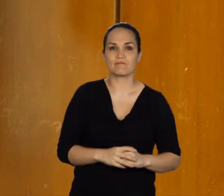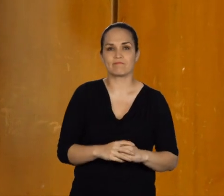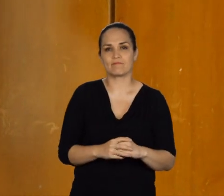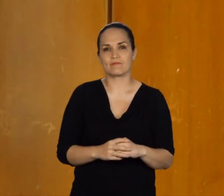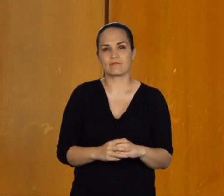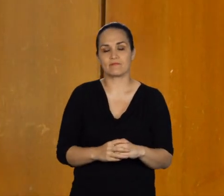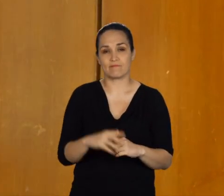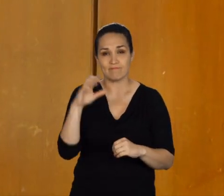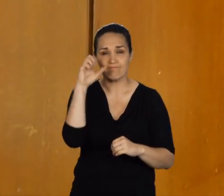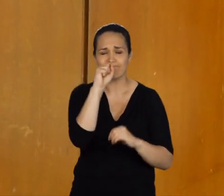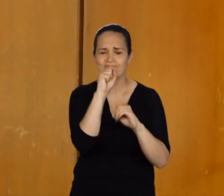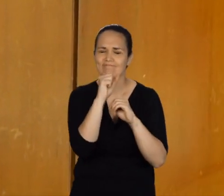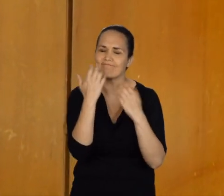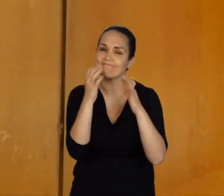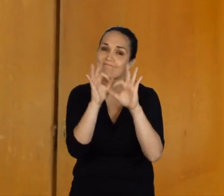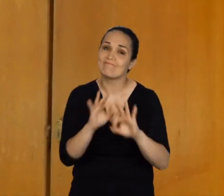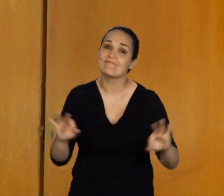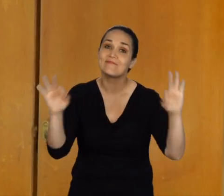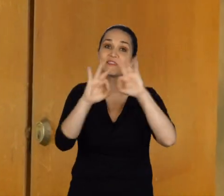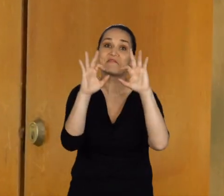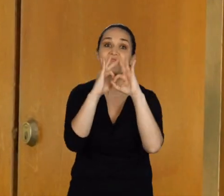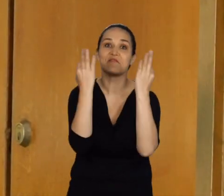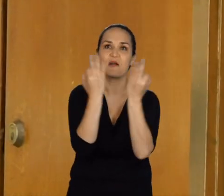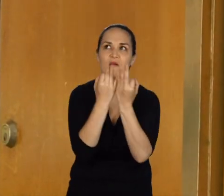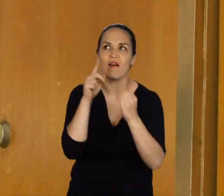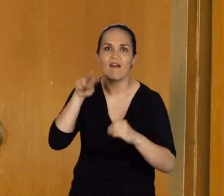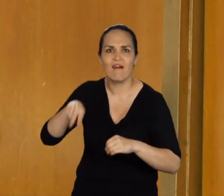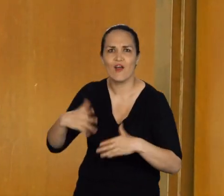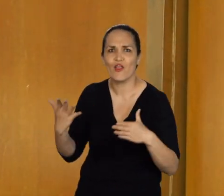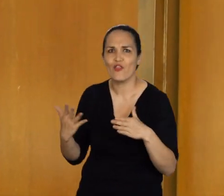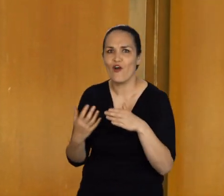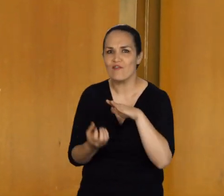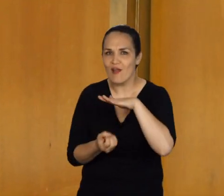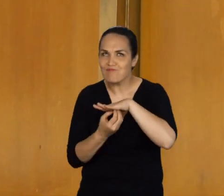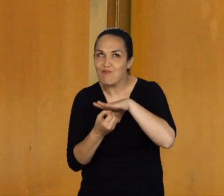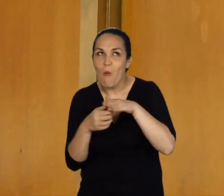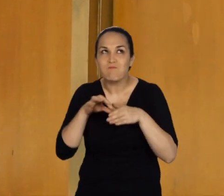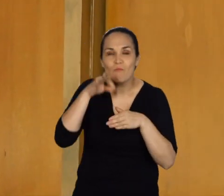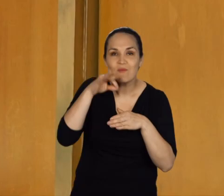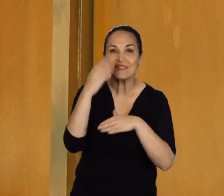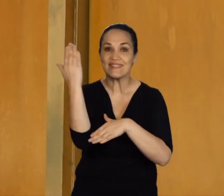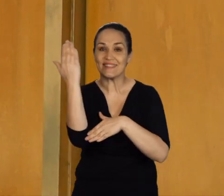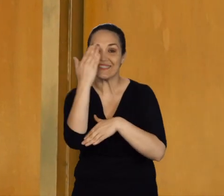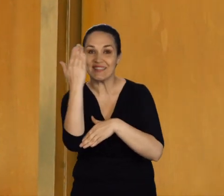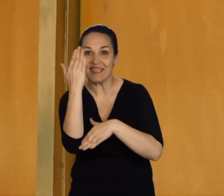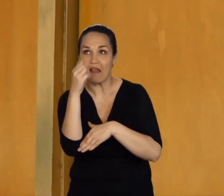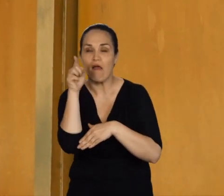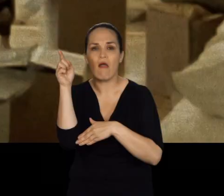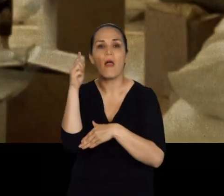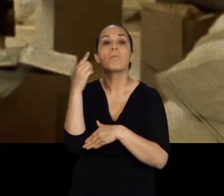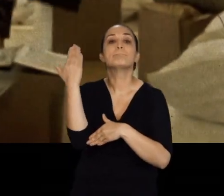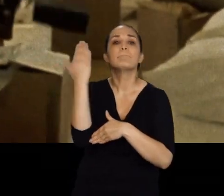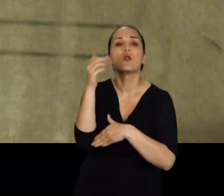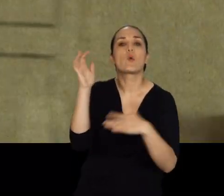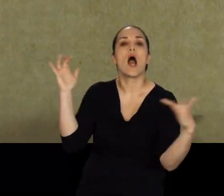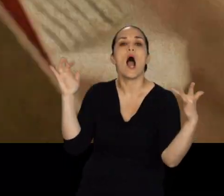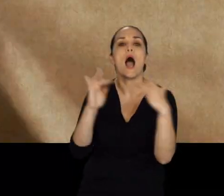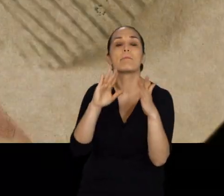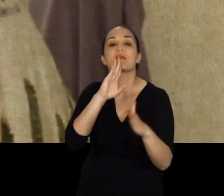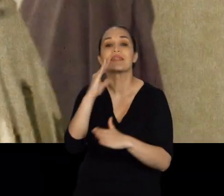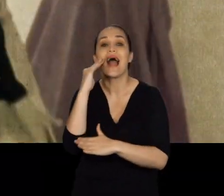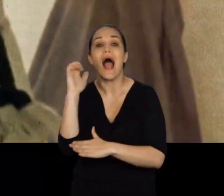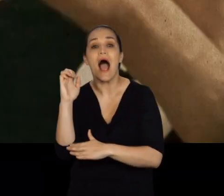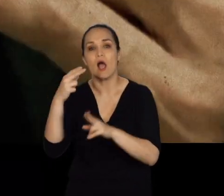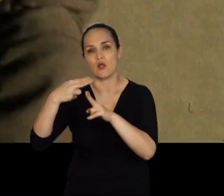Queda demostrado que el mejor soporte es la familia. Por eso hoy traemos Cineterapia Oncológica con The Guitar, o La Guitarra, que es una